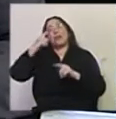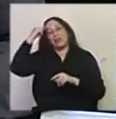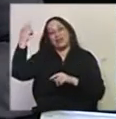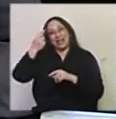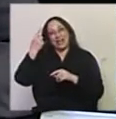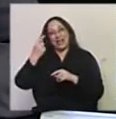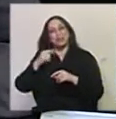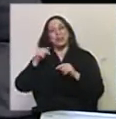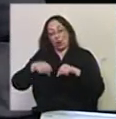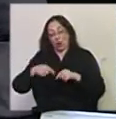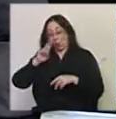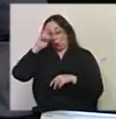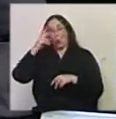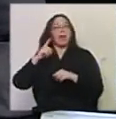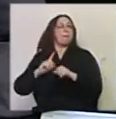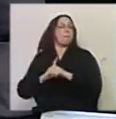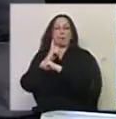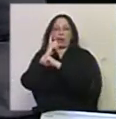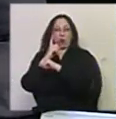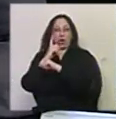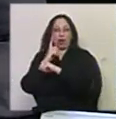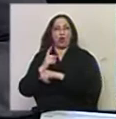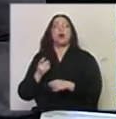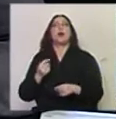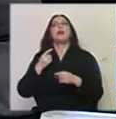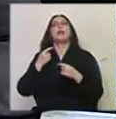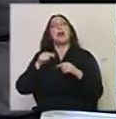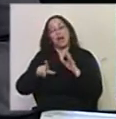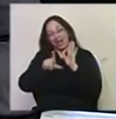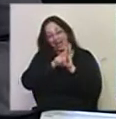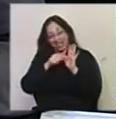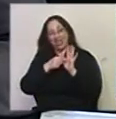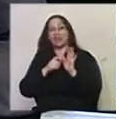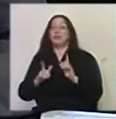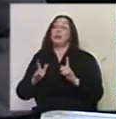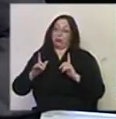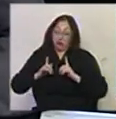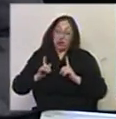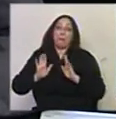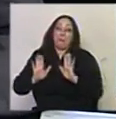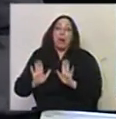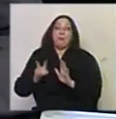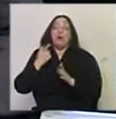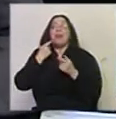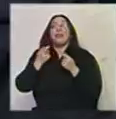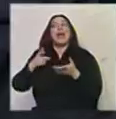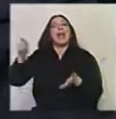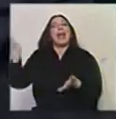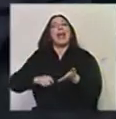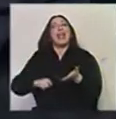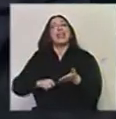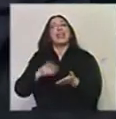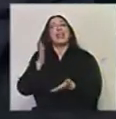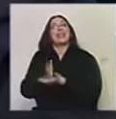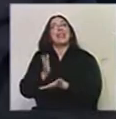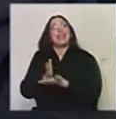Uruguay es un país pionero. Pero además debe ser una ley, y lo va a ser, esperemos, que garantice el ejercicio de esos derechos a